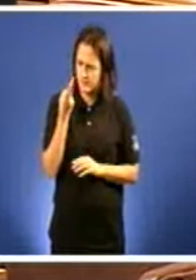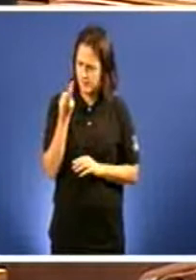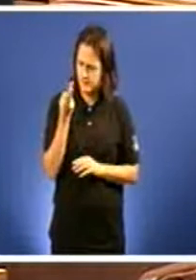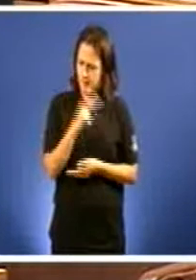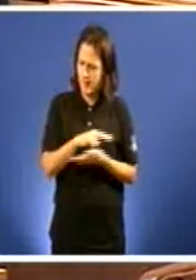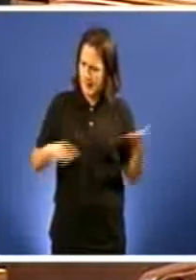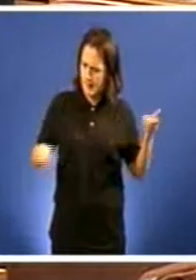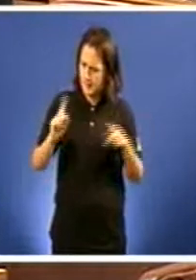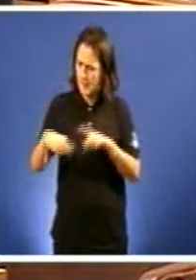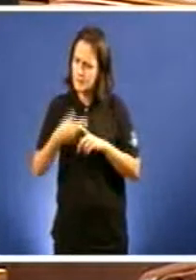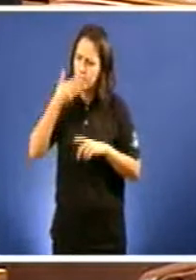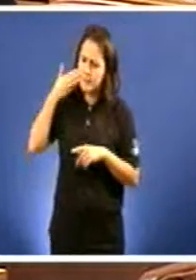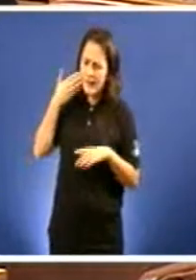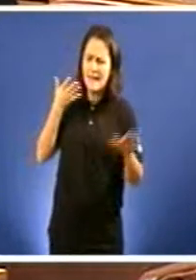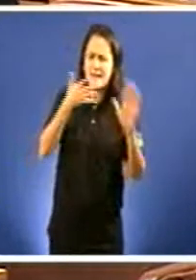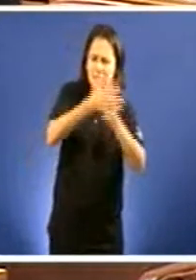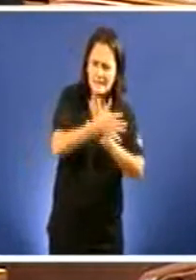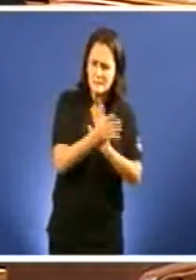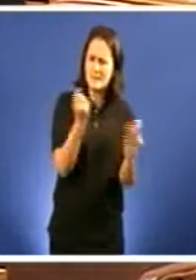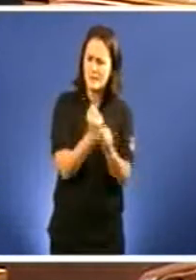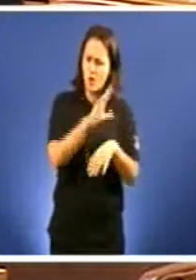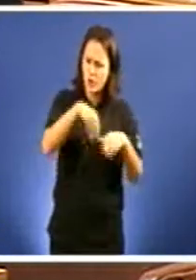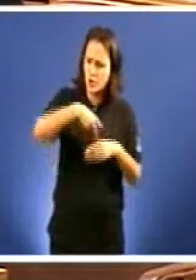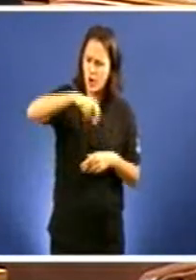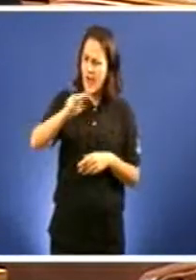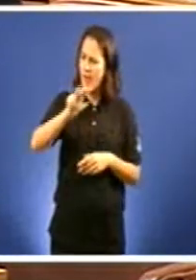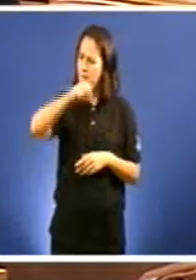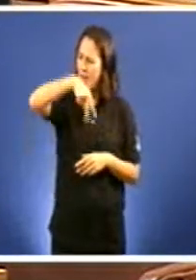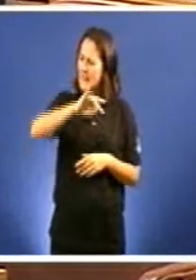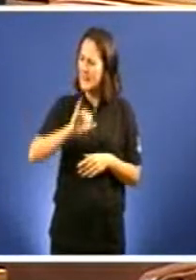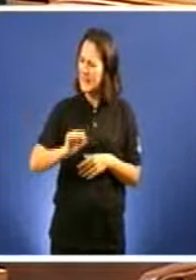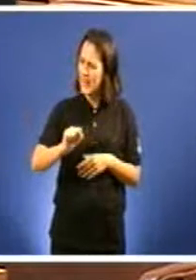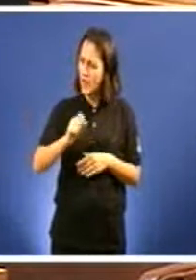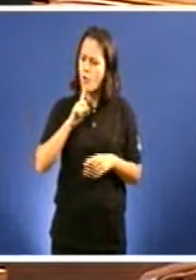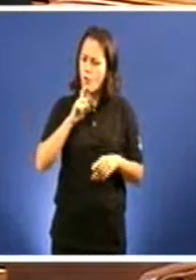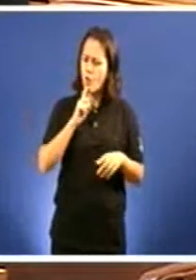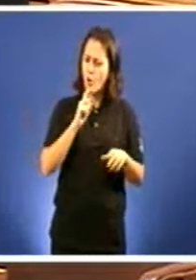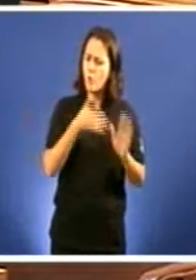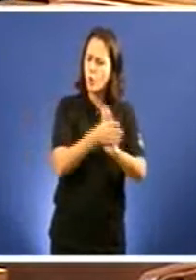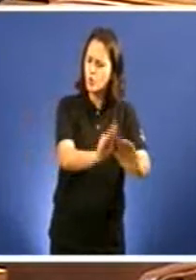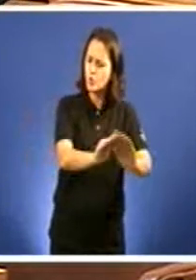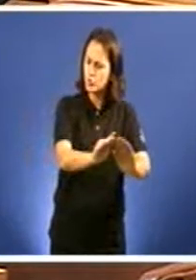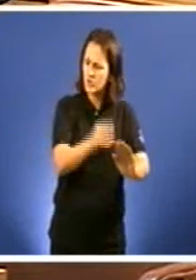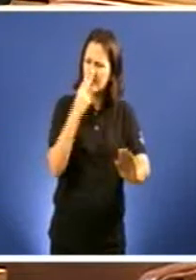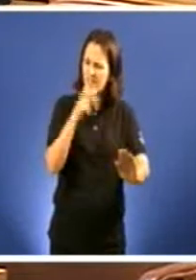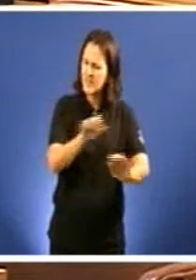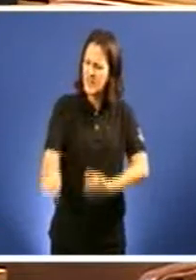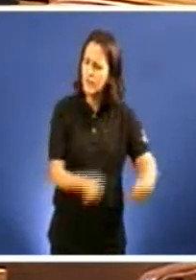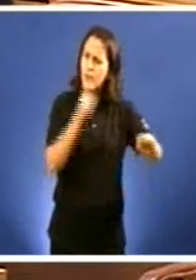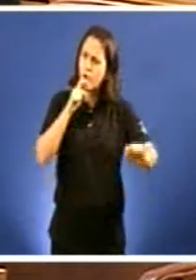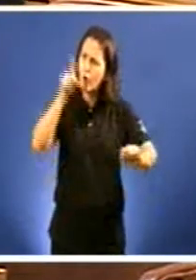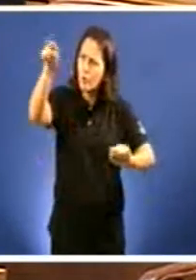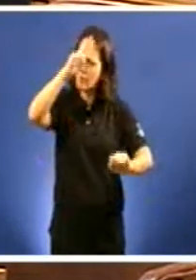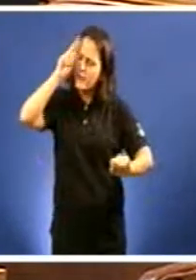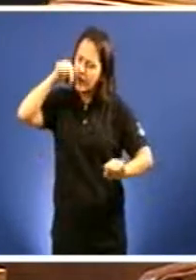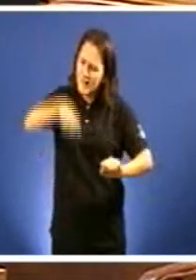Expliquelle, os traballadores de Navantia, como defendeu vostedes os intereses de Galiza frente ao goberno central. Esta semana, volvense a